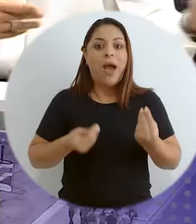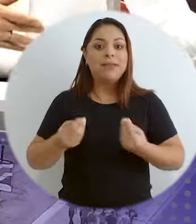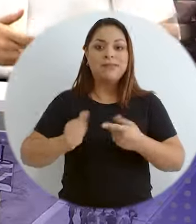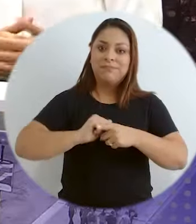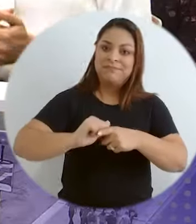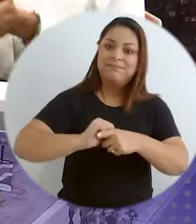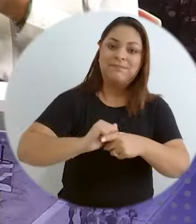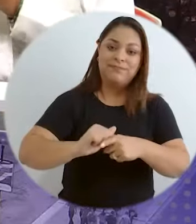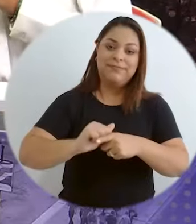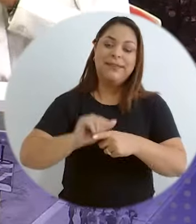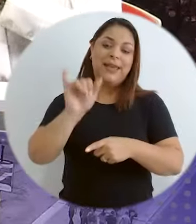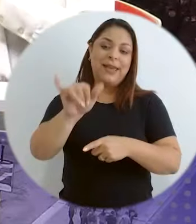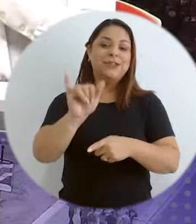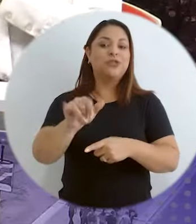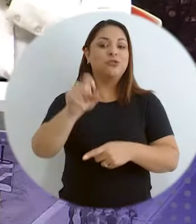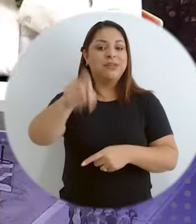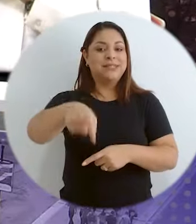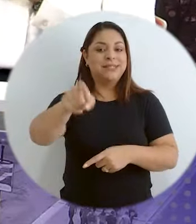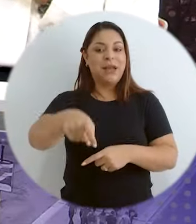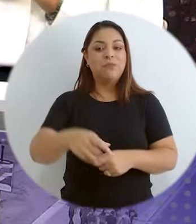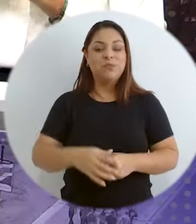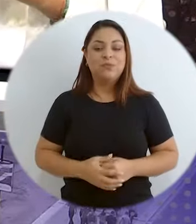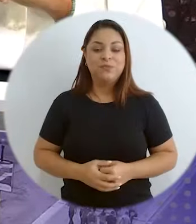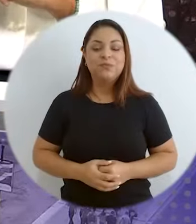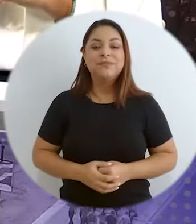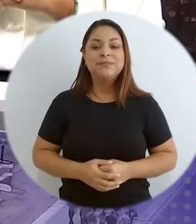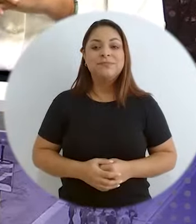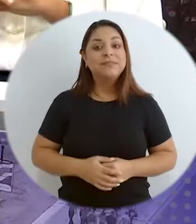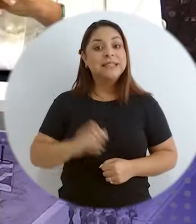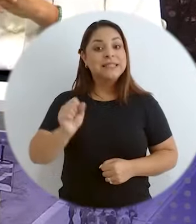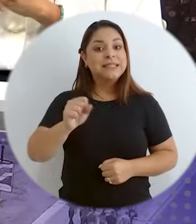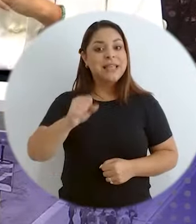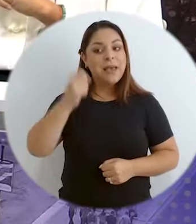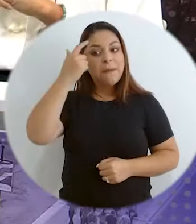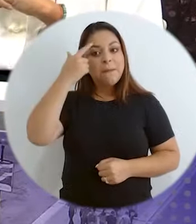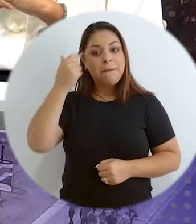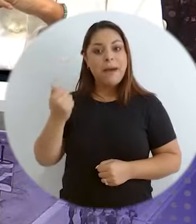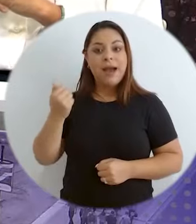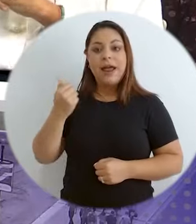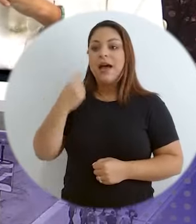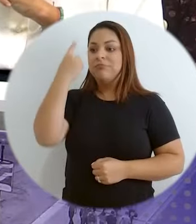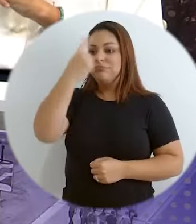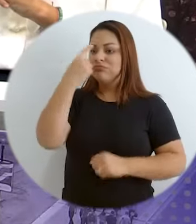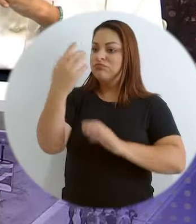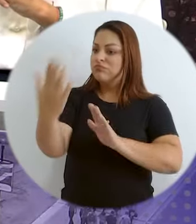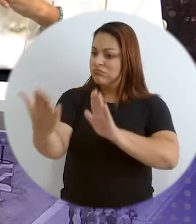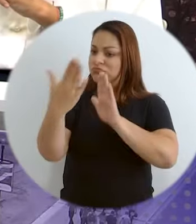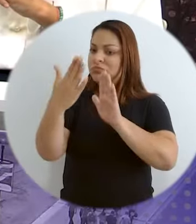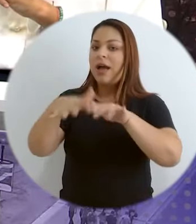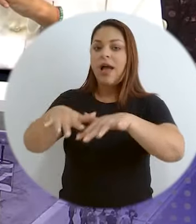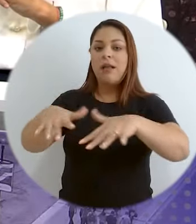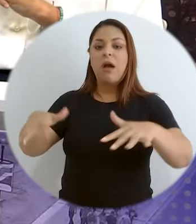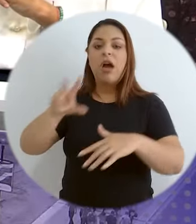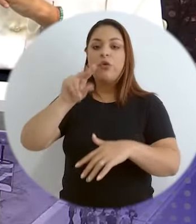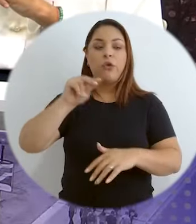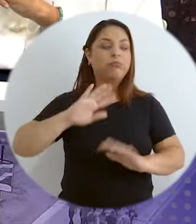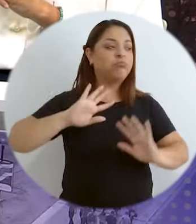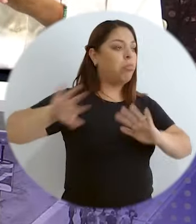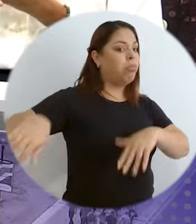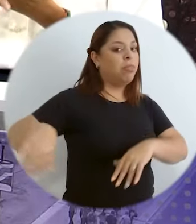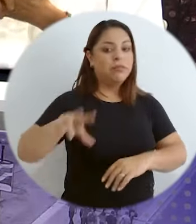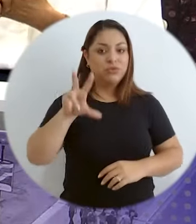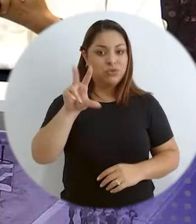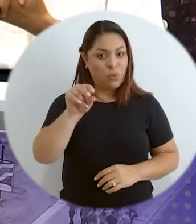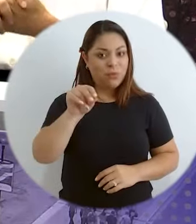hacer los recursos. Exactamente. Hacerlo finalmente porque eso es lo que necesitamos, de cara al mar y no de